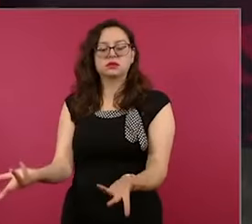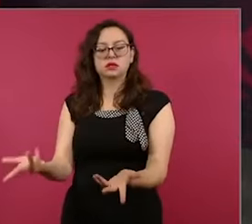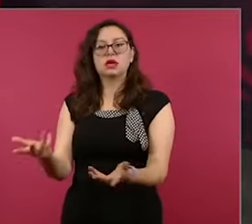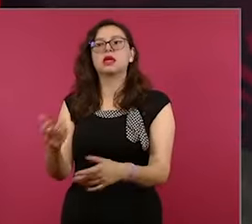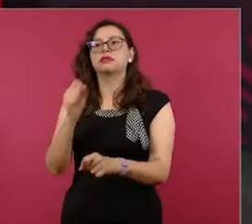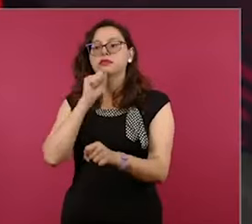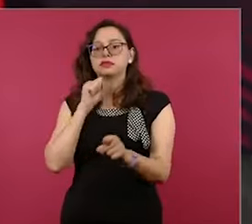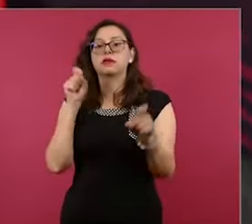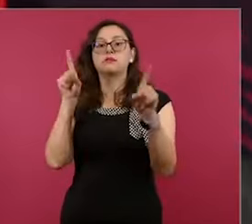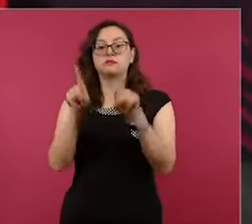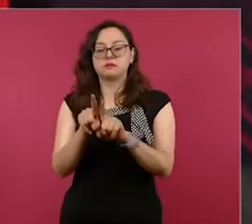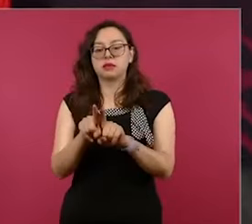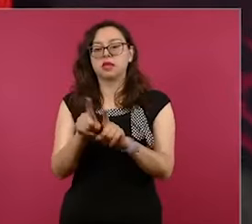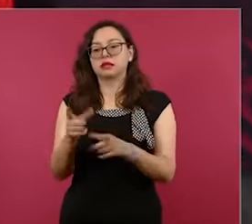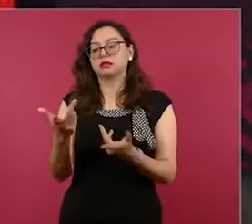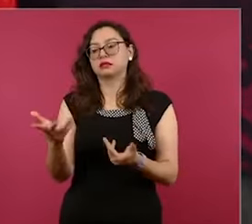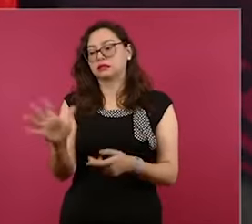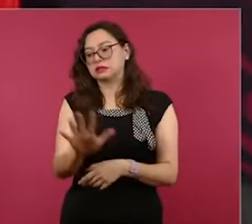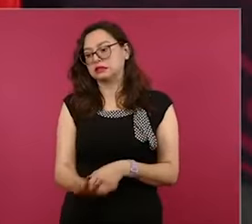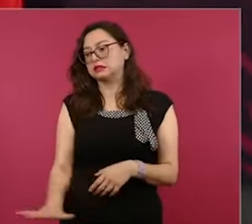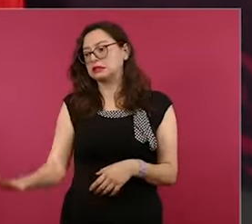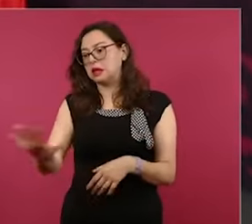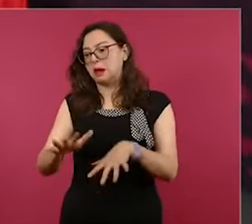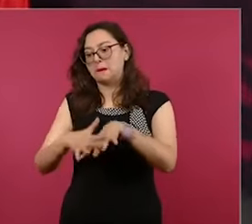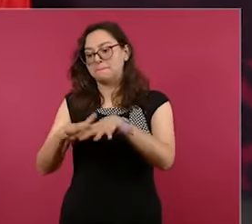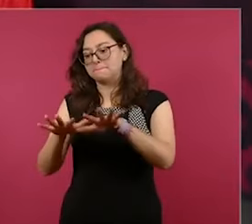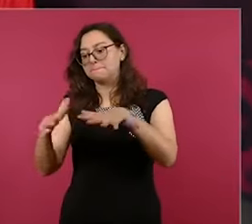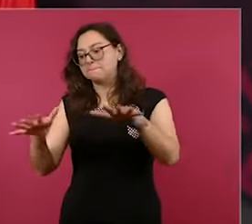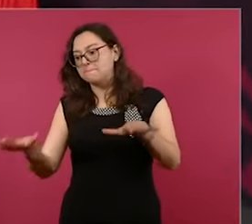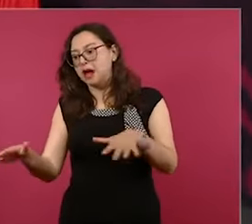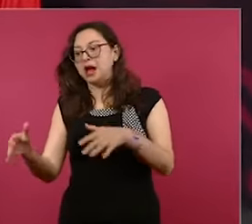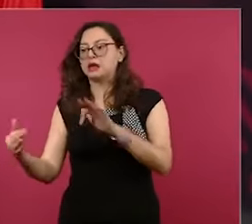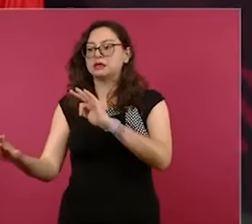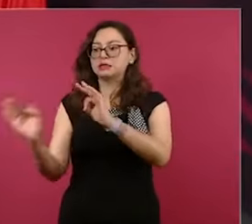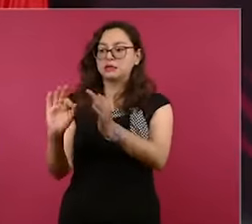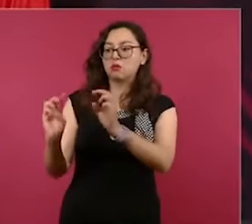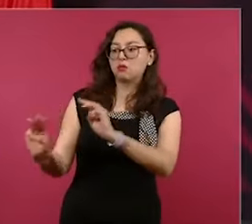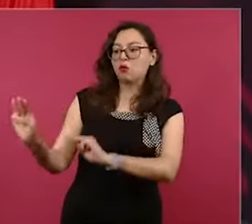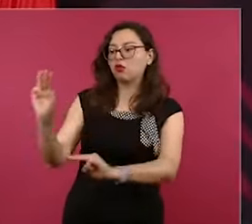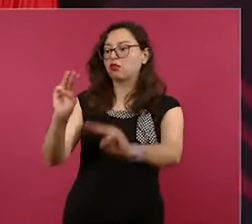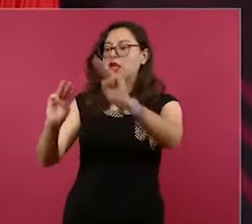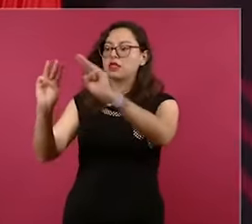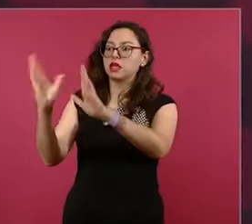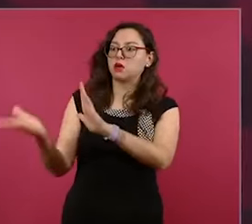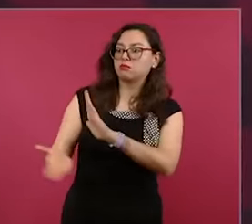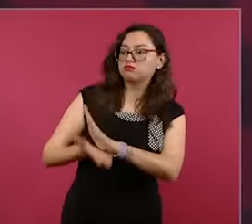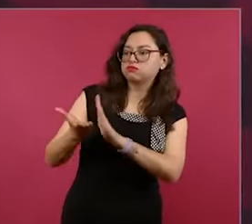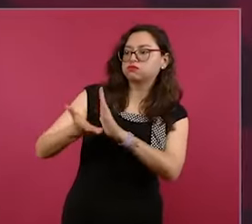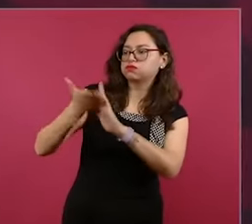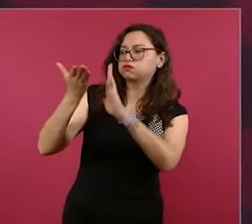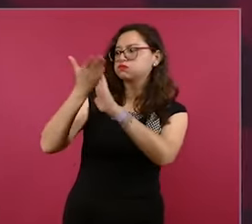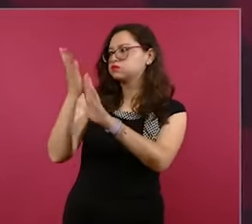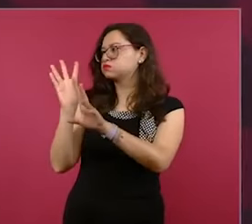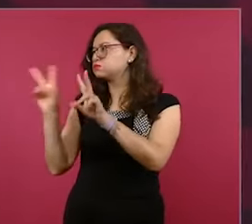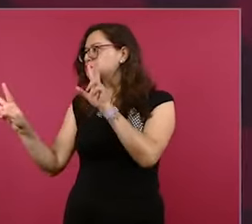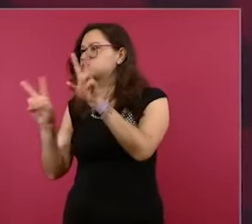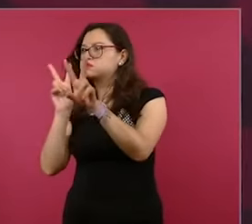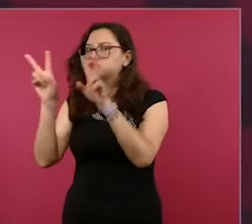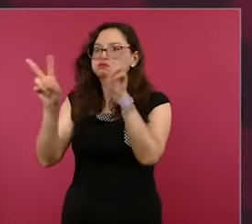para evaluar obras en la montaña, en la Costa Chica.